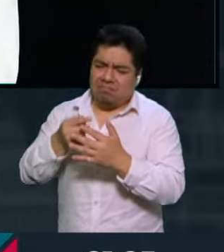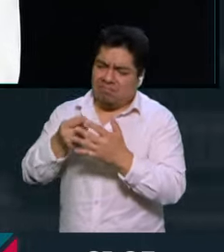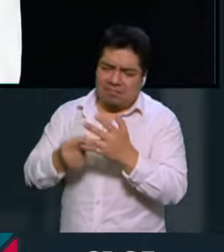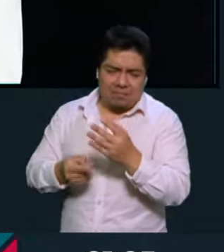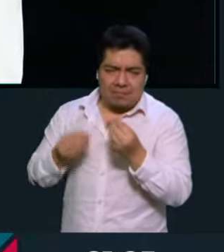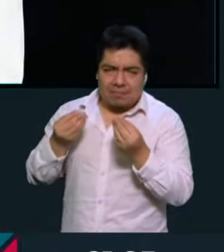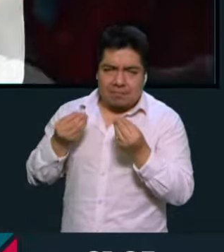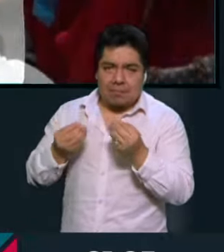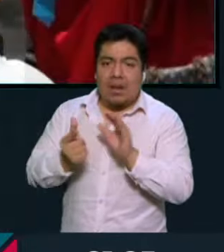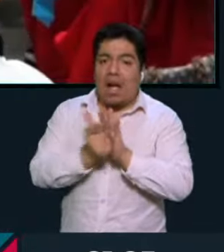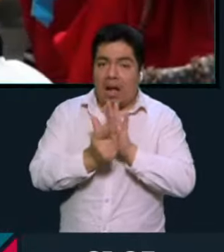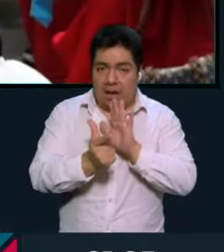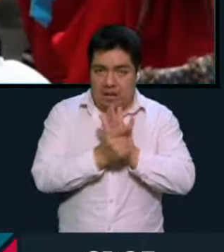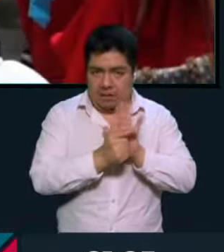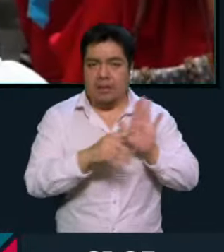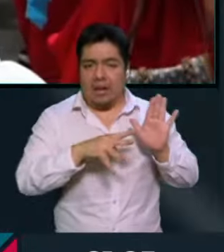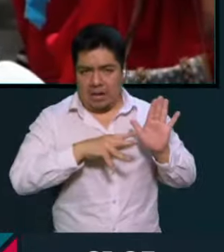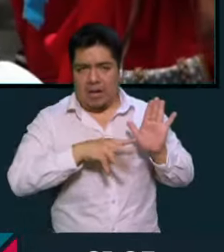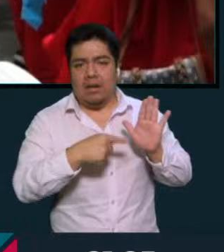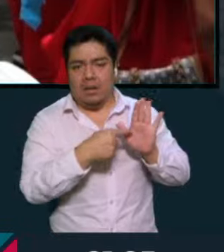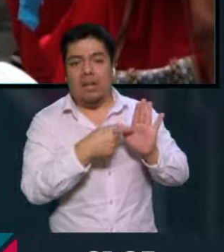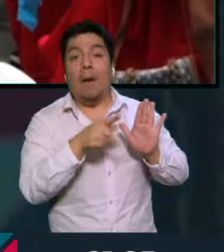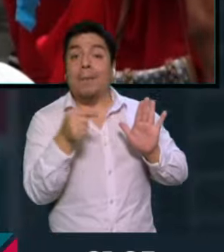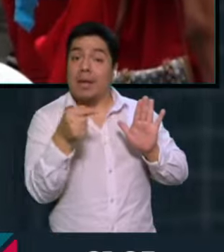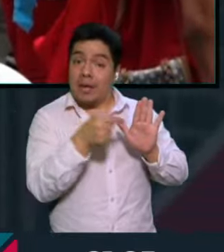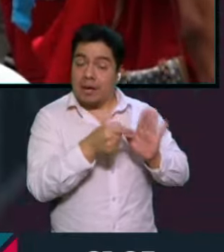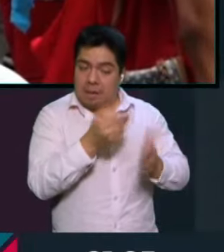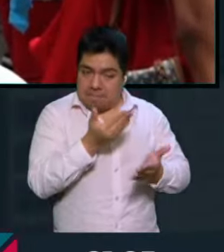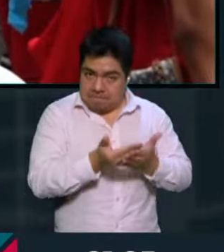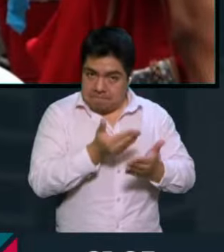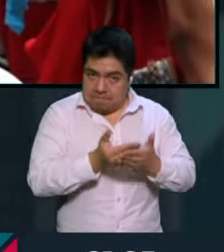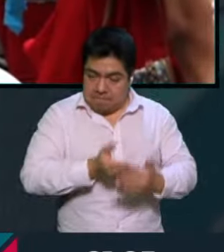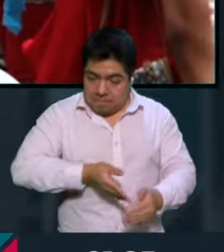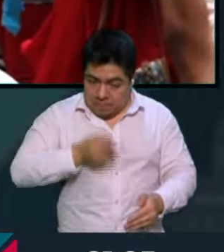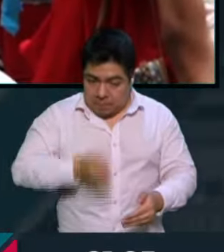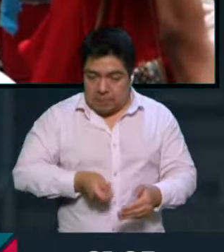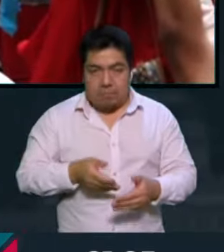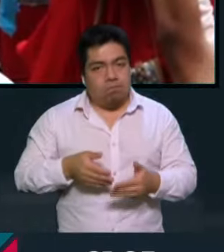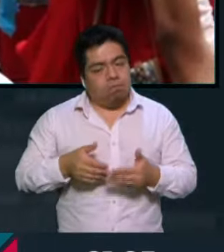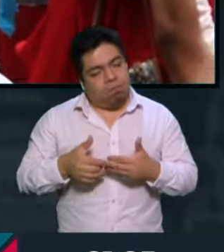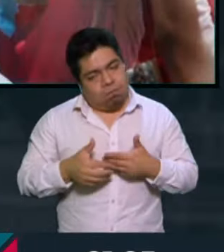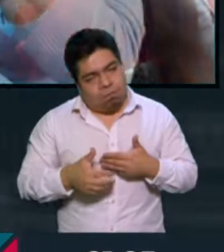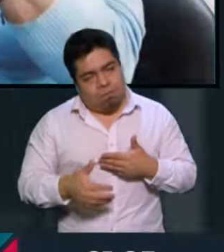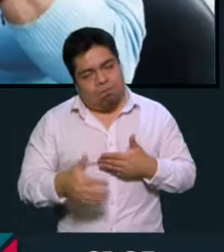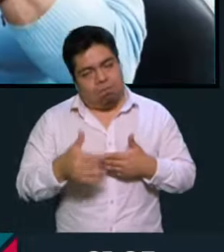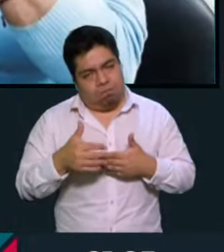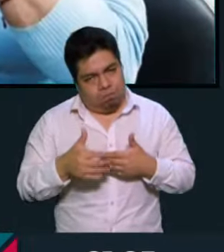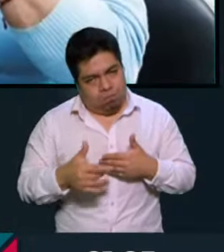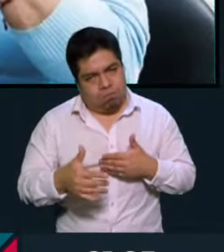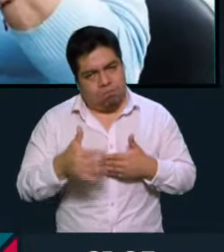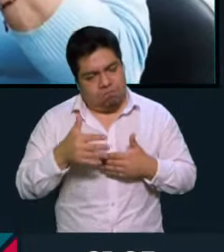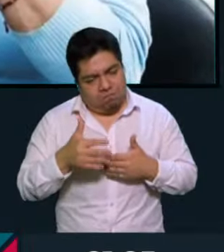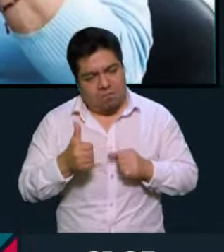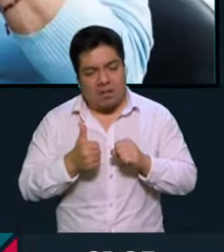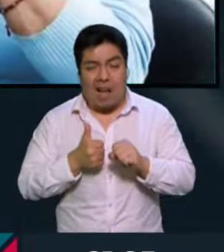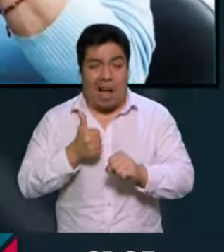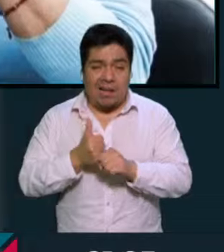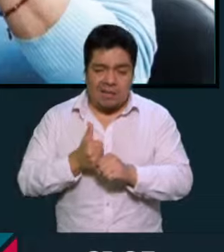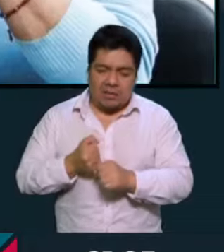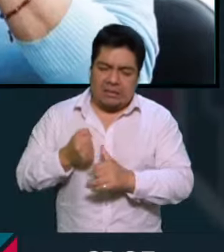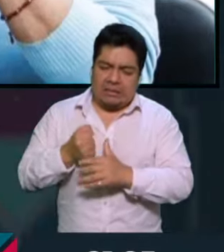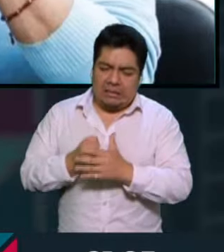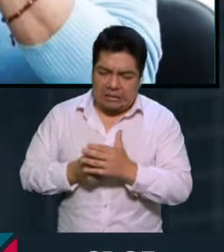tenemos ya la ley, pero tú sabes que para que se traduzca a la realidad todavía va a costar de algunos años, pero de mucho trabajo, de